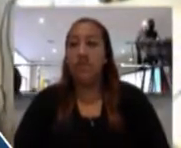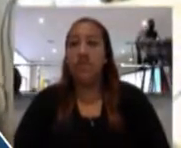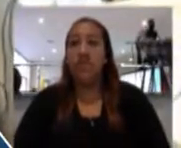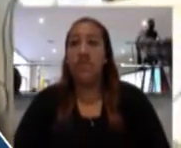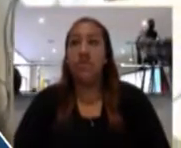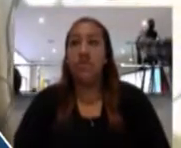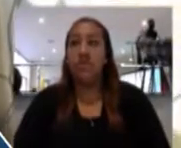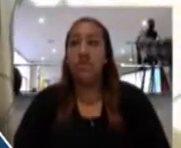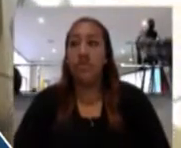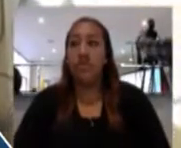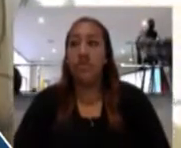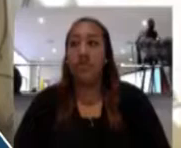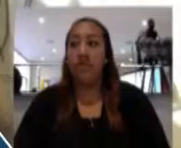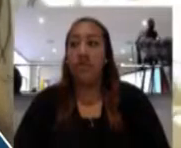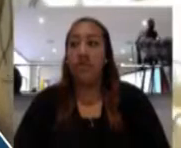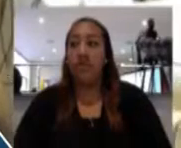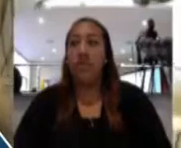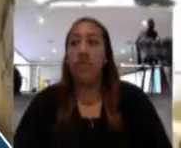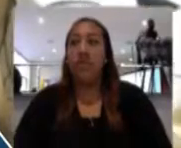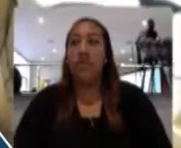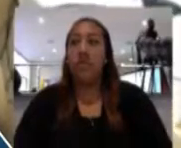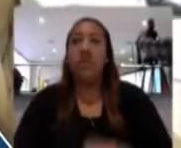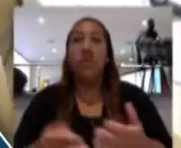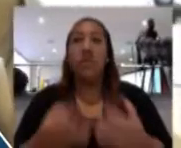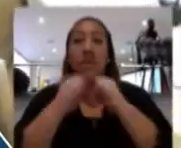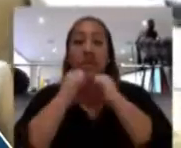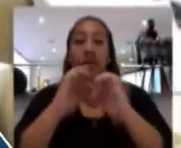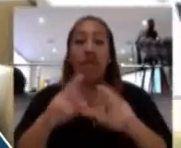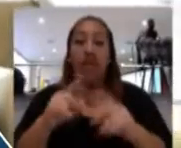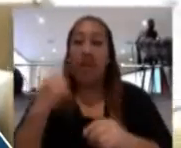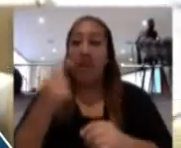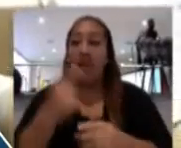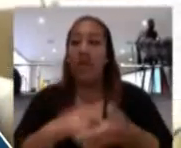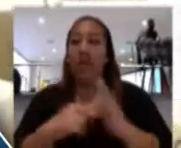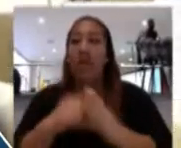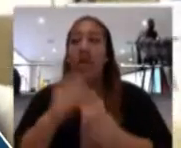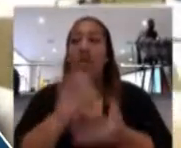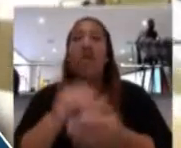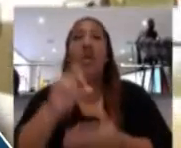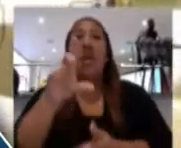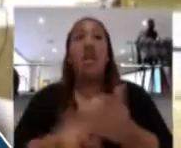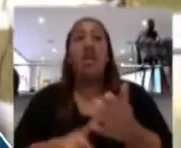to ask the Secretary General of the Council to pass the list of cases.